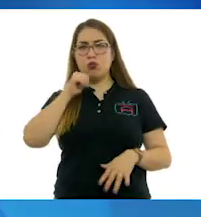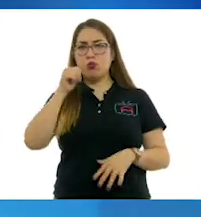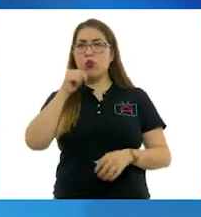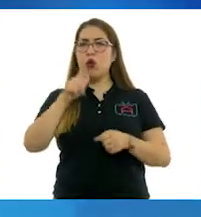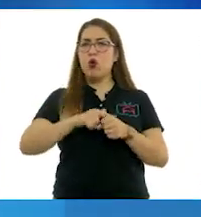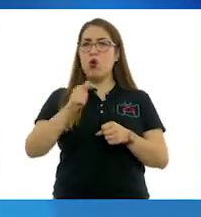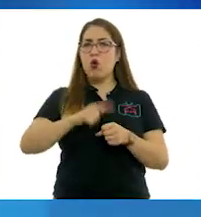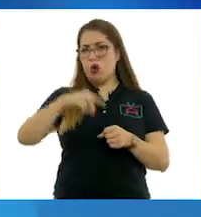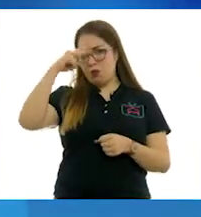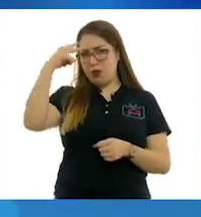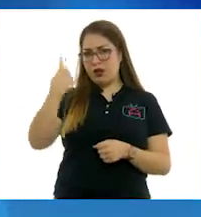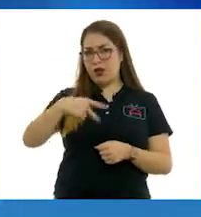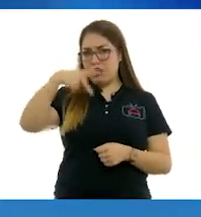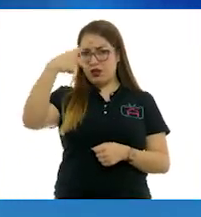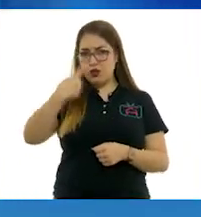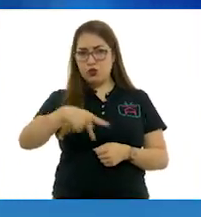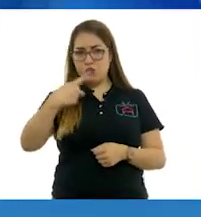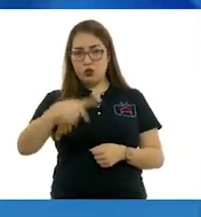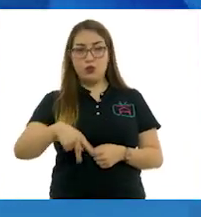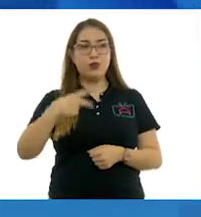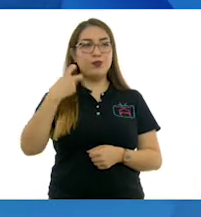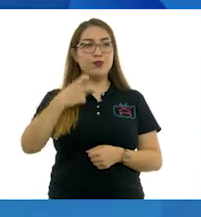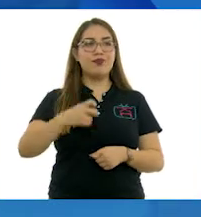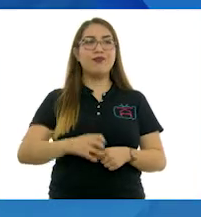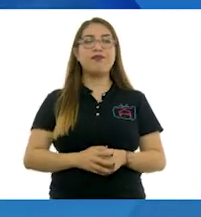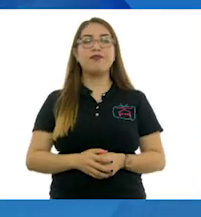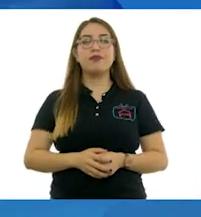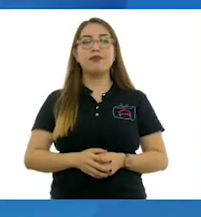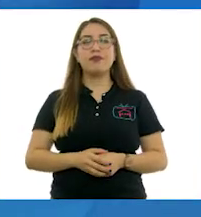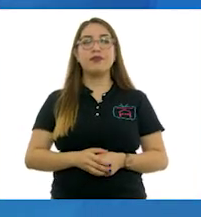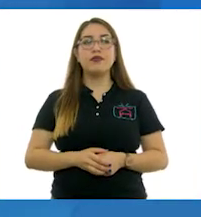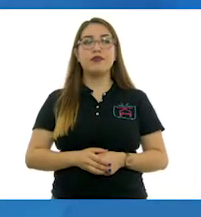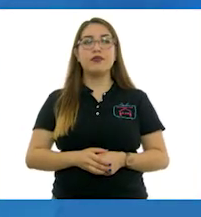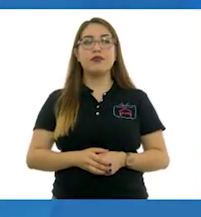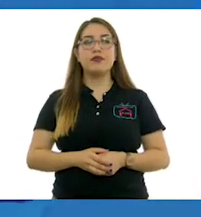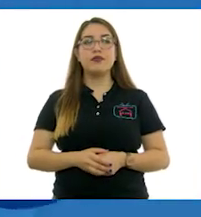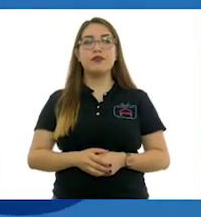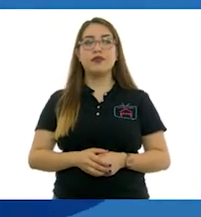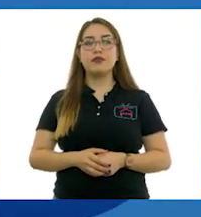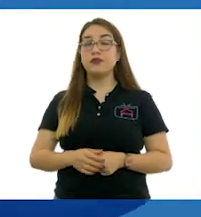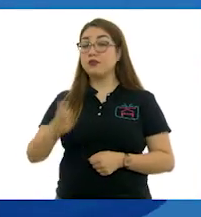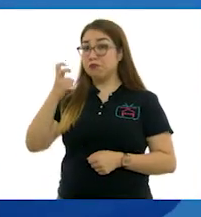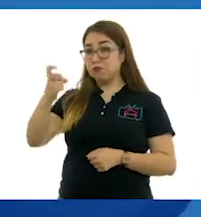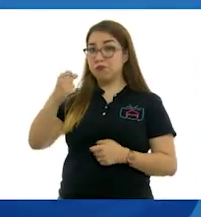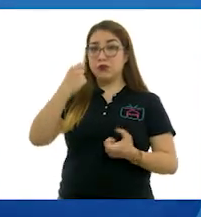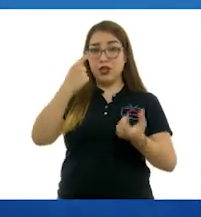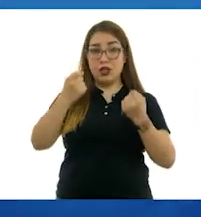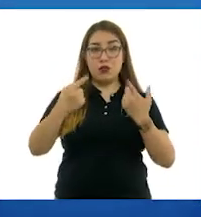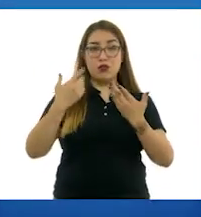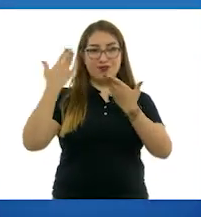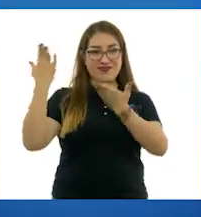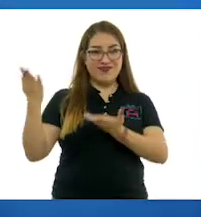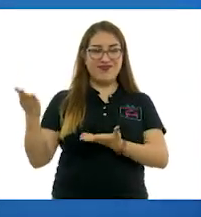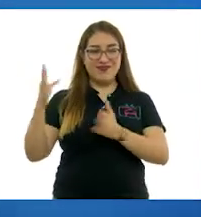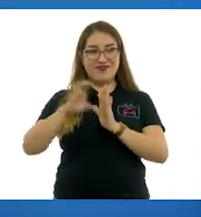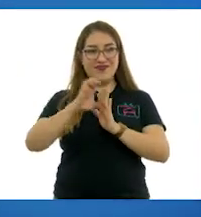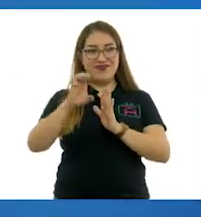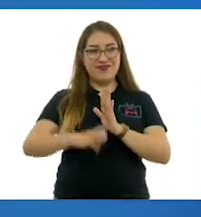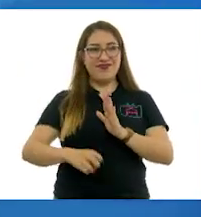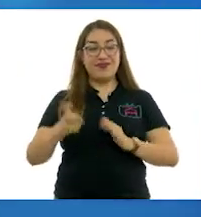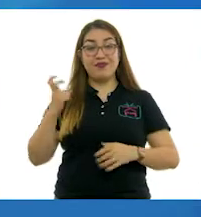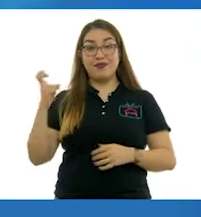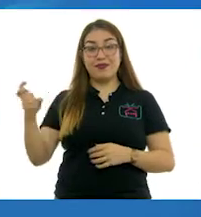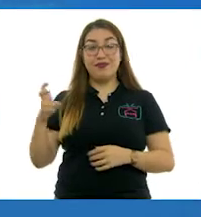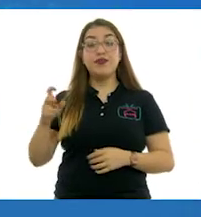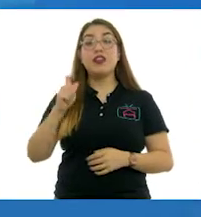colores y collares y pendientes precolombinos. Así la encontramos en autorretrato como tehuana, representada